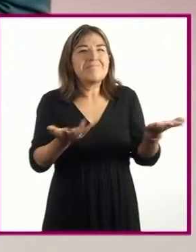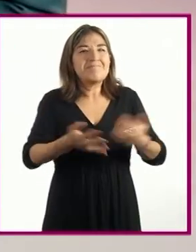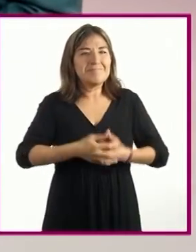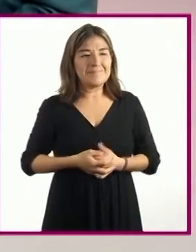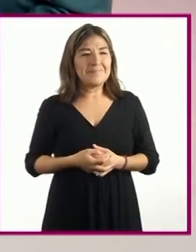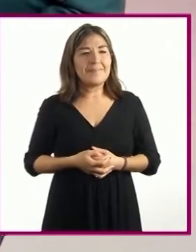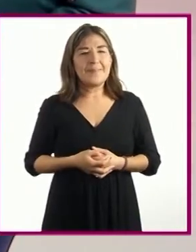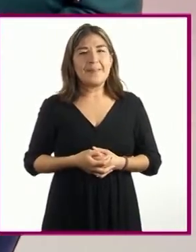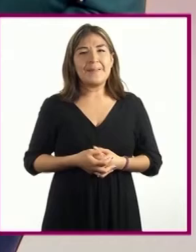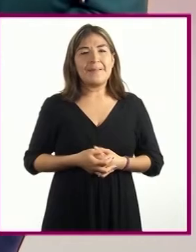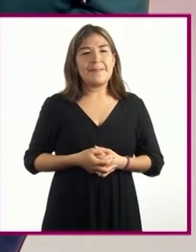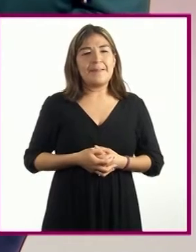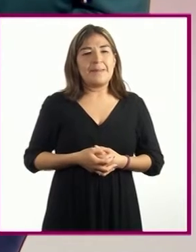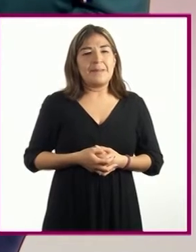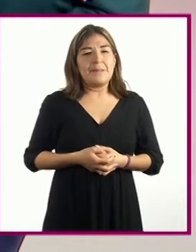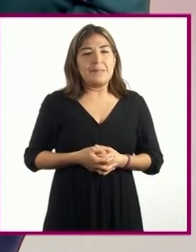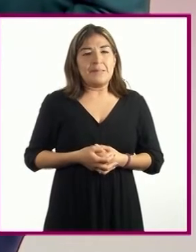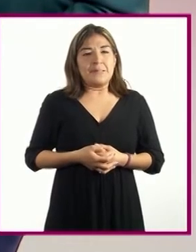Profesora,